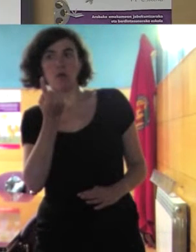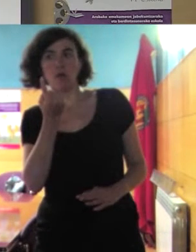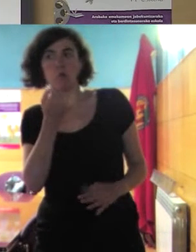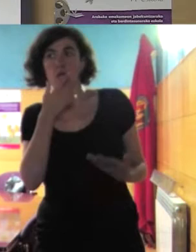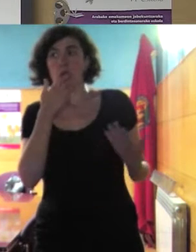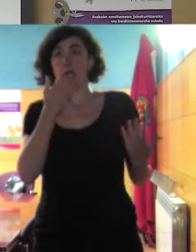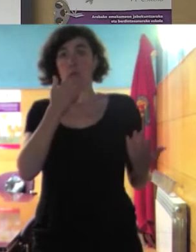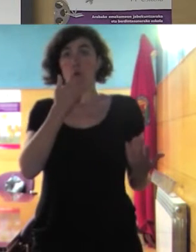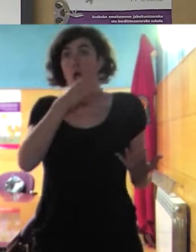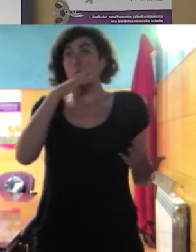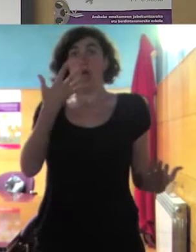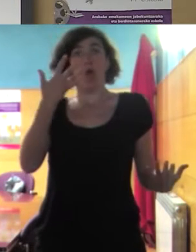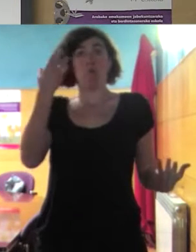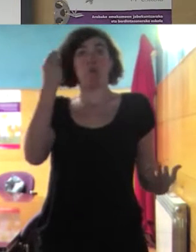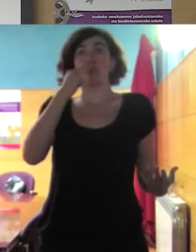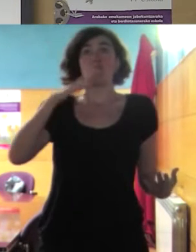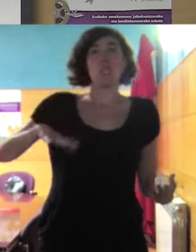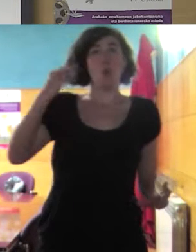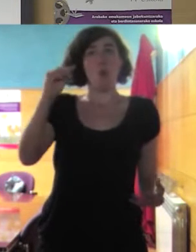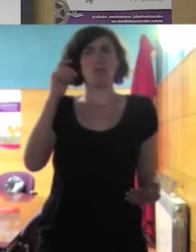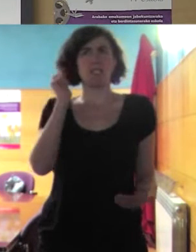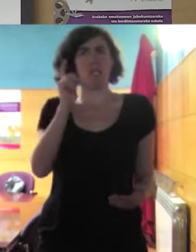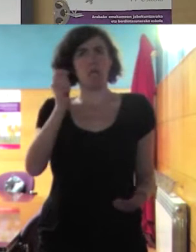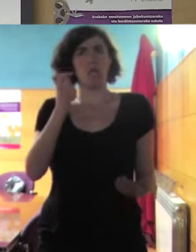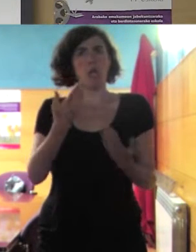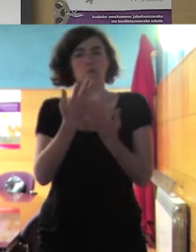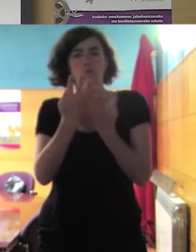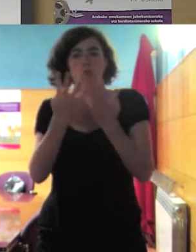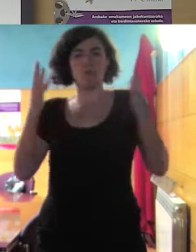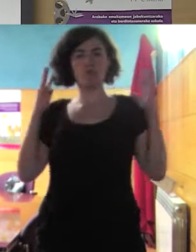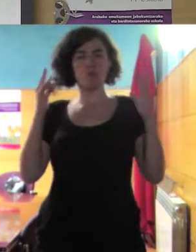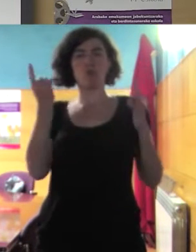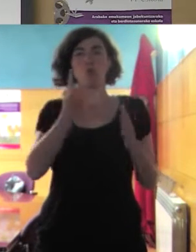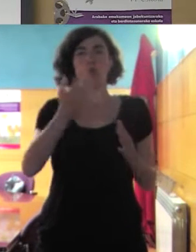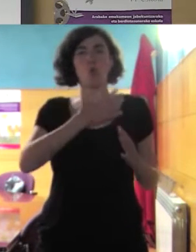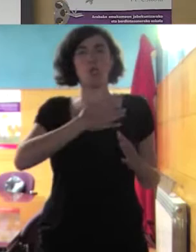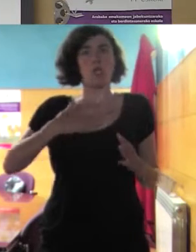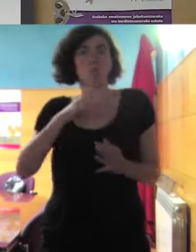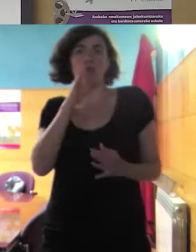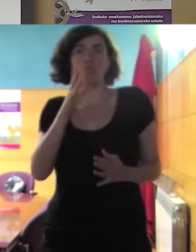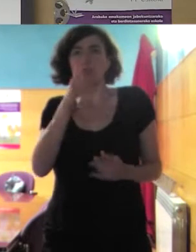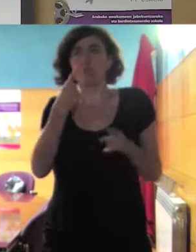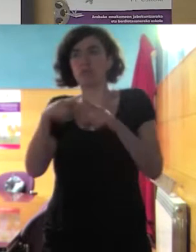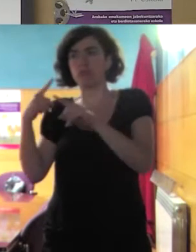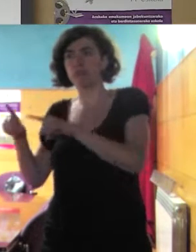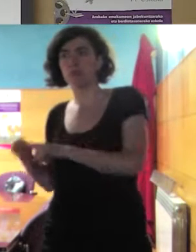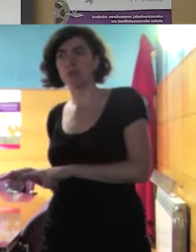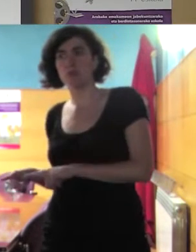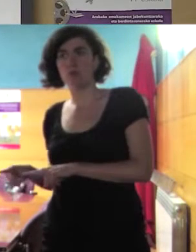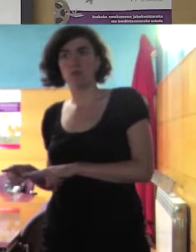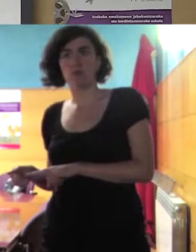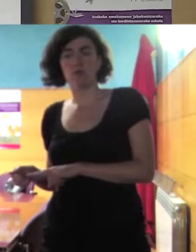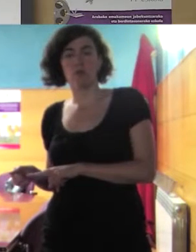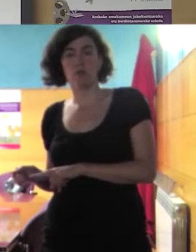quiere duchar en una ducha con cortina por diferentes motivos vimos en una sociedad que ha pasado de no enseñar nada